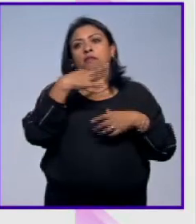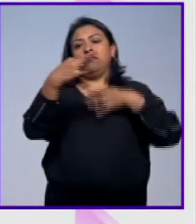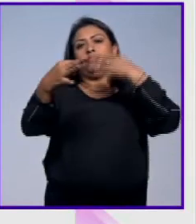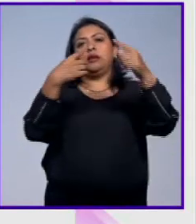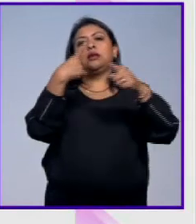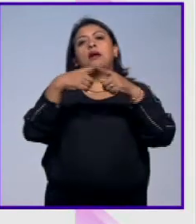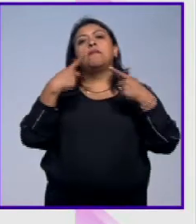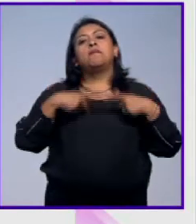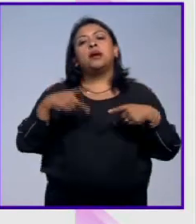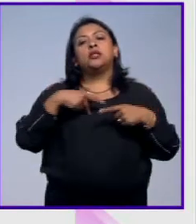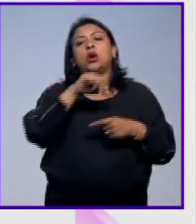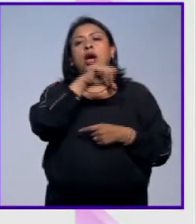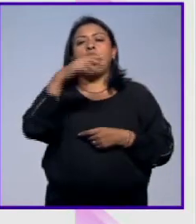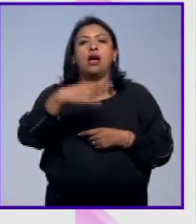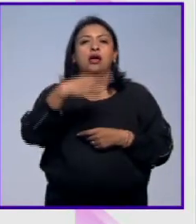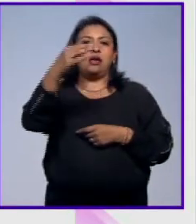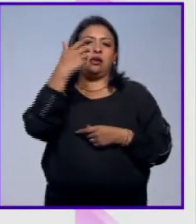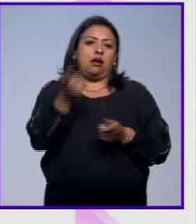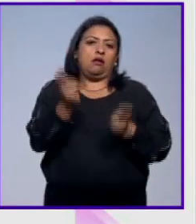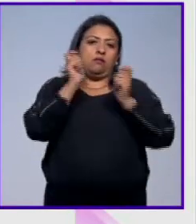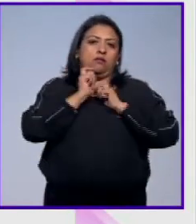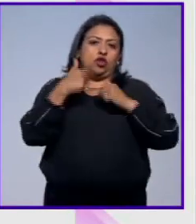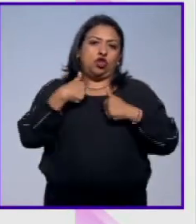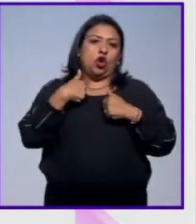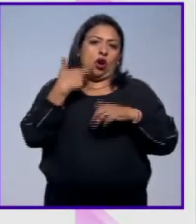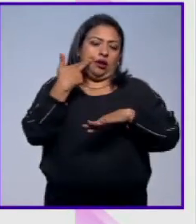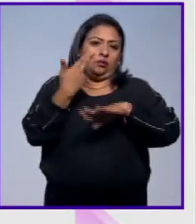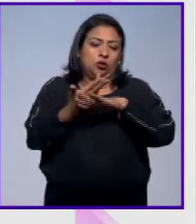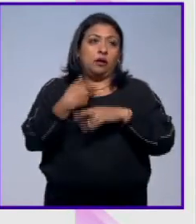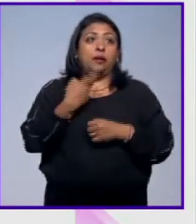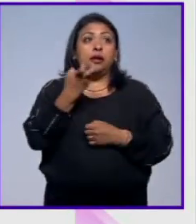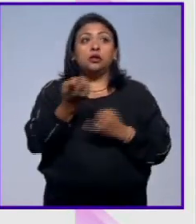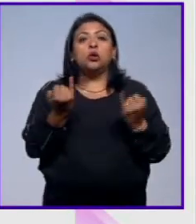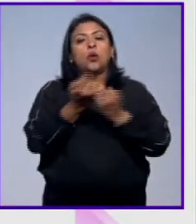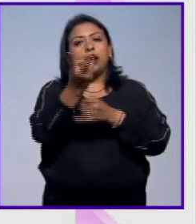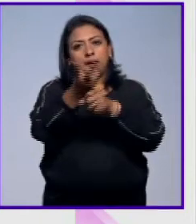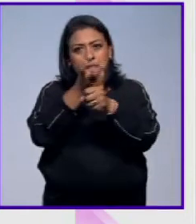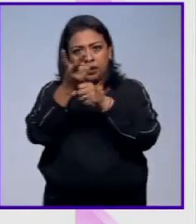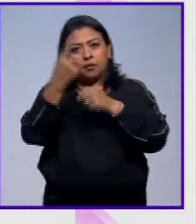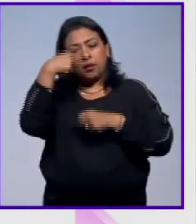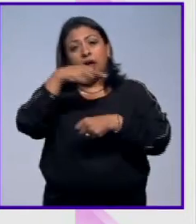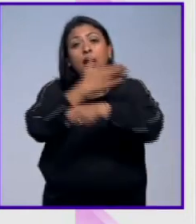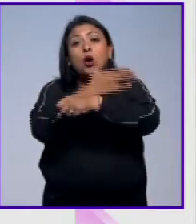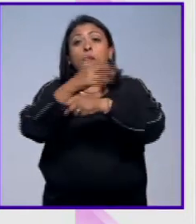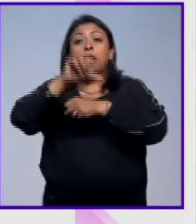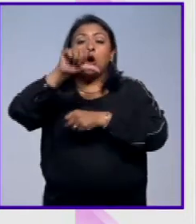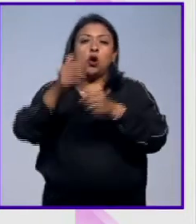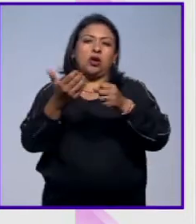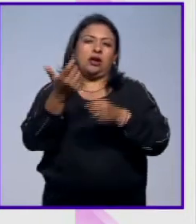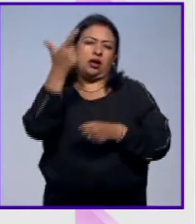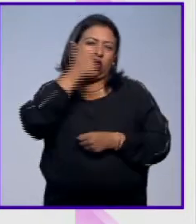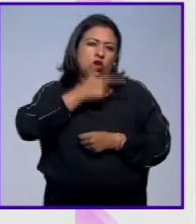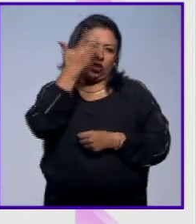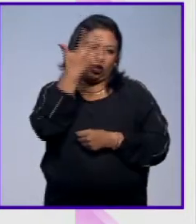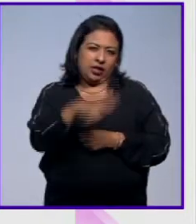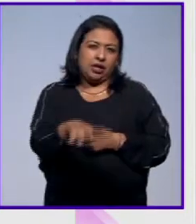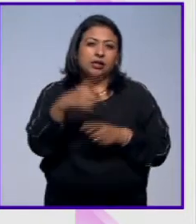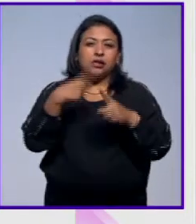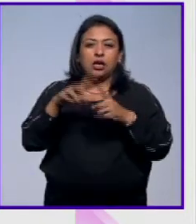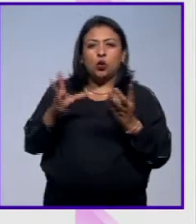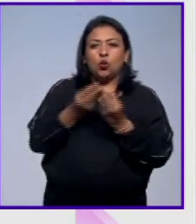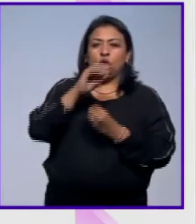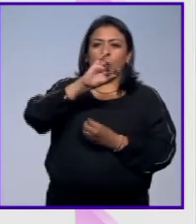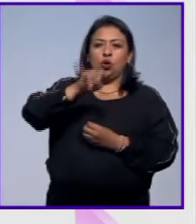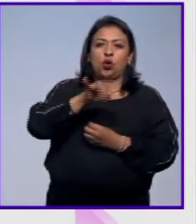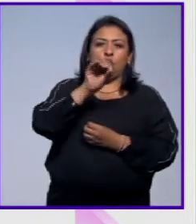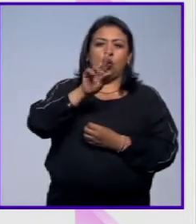personajes electos que buscaban un cargo popular y con eso también es la invitación a que nos acompañen hoy a las 10 de la noche a Jorge Islas